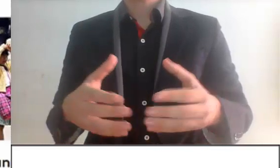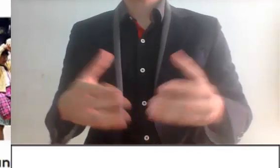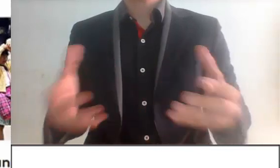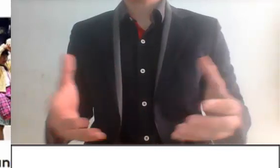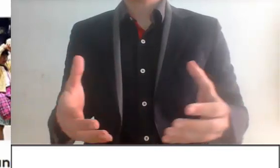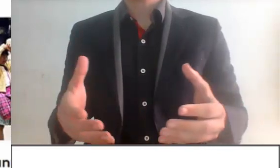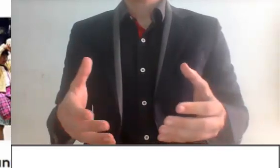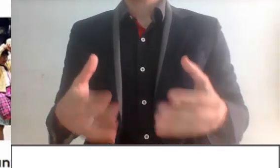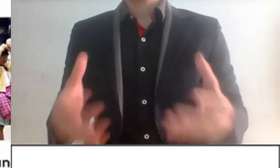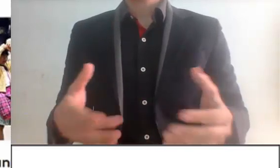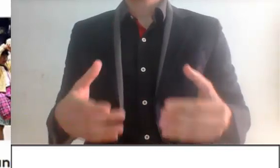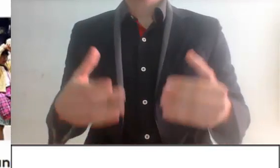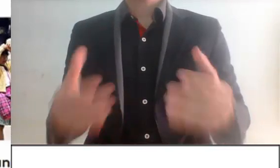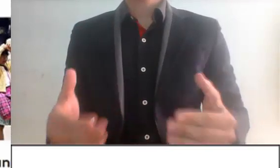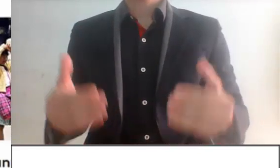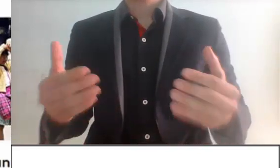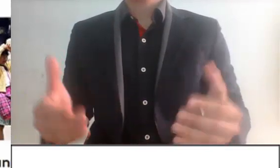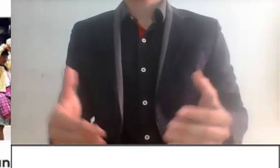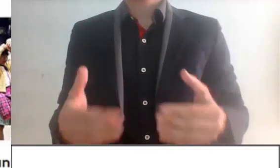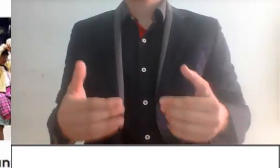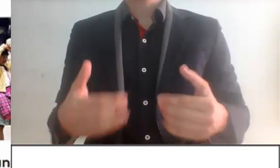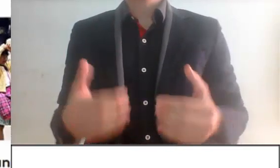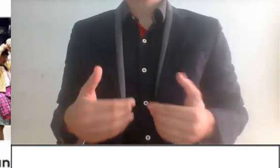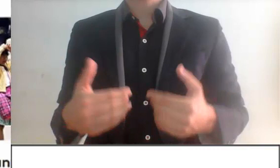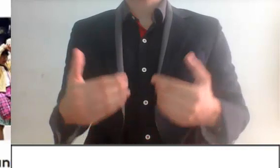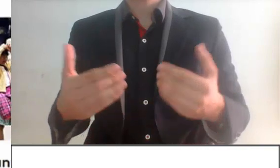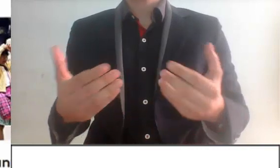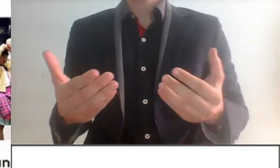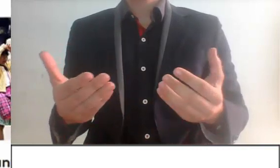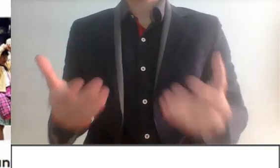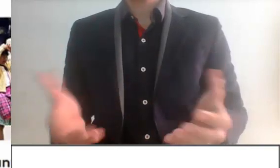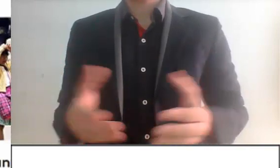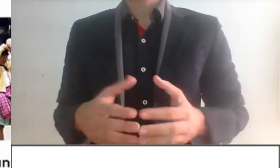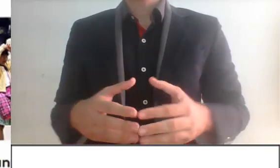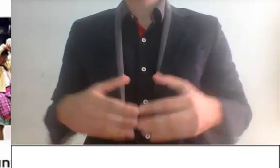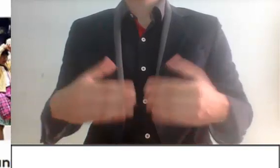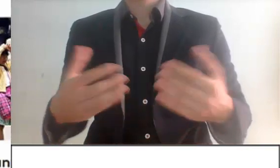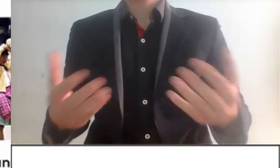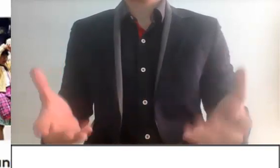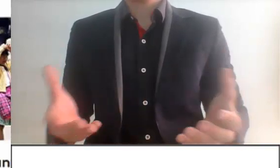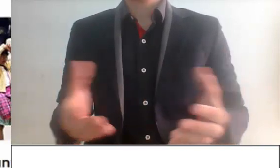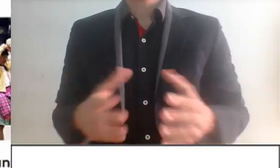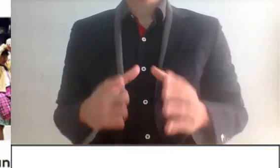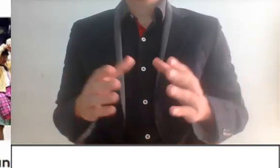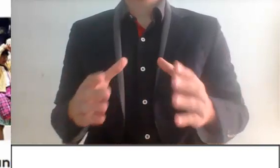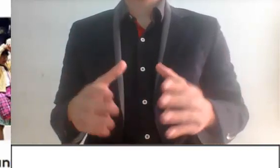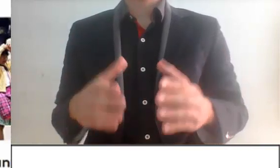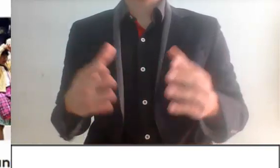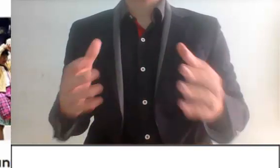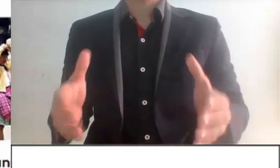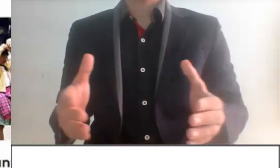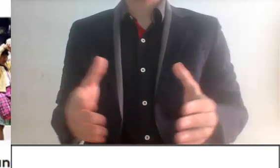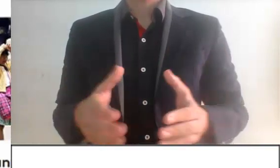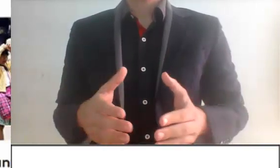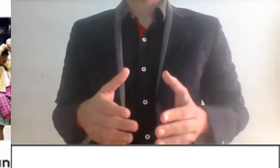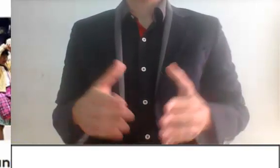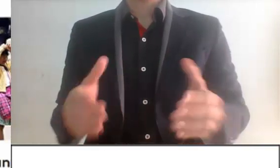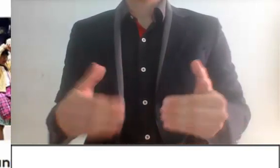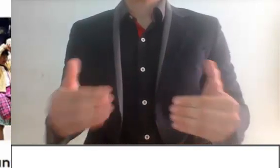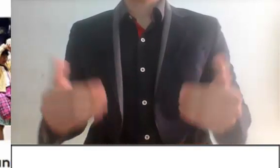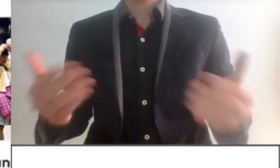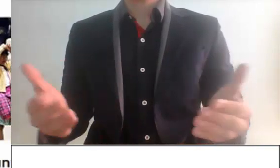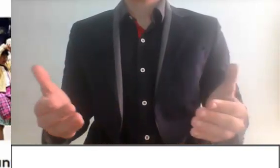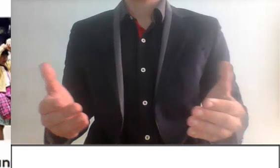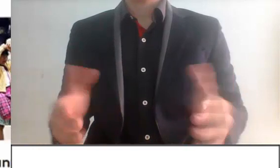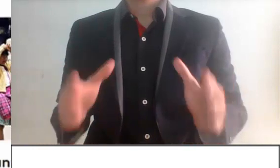estos grandes empresarios, paguen lo que dice la ley. Porque no se les está pidiendo nada, no se les está quitando. Se está tomando algo que